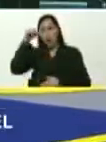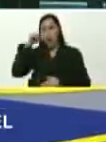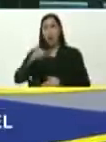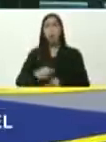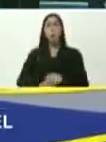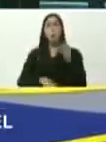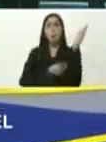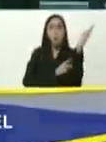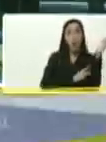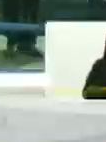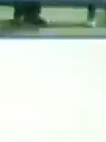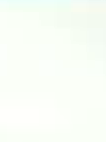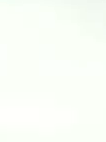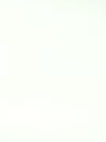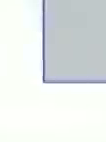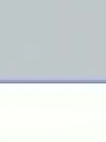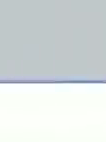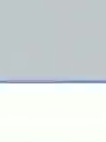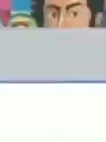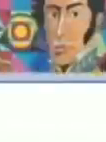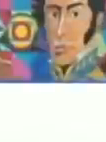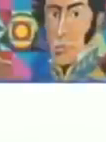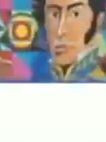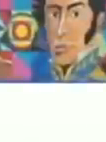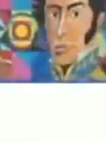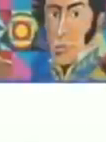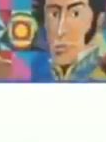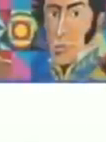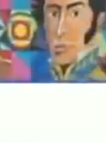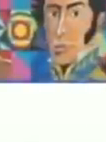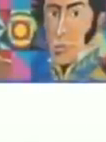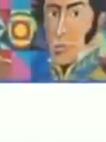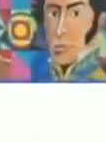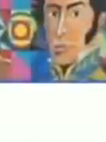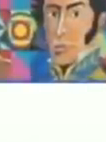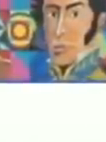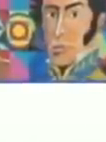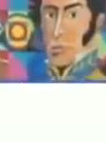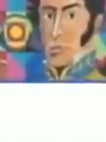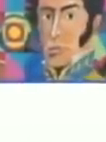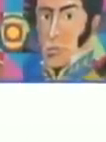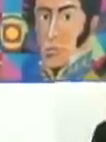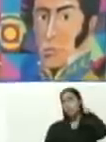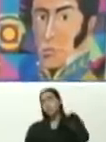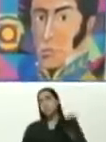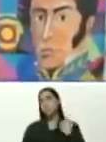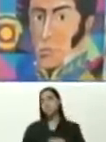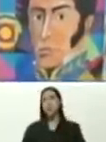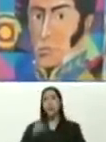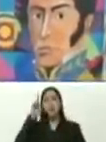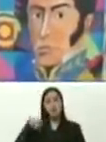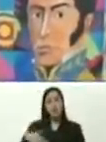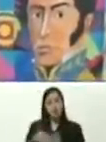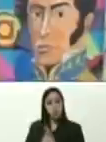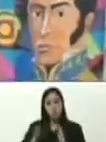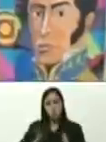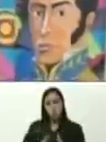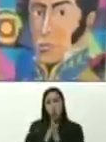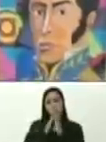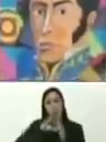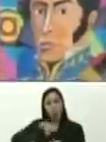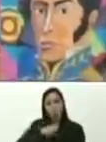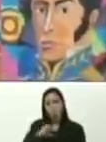parroquias, Santa Rosalía, San Juan, Santa Teresa, 23 de enero, la pastora, Altagracia, San José y Catedral,